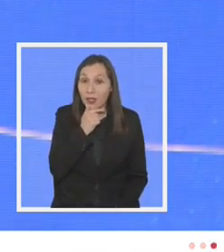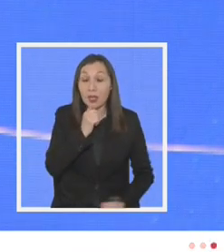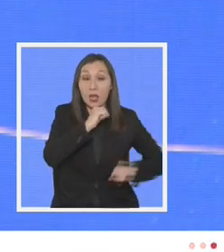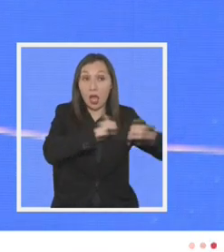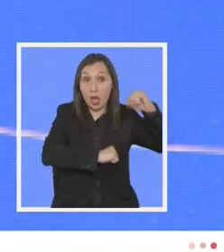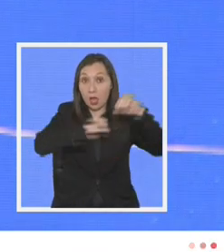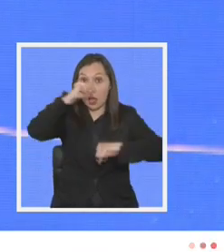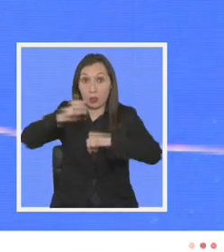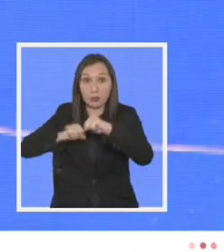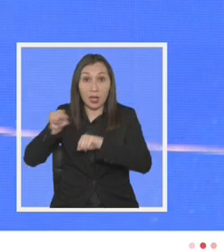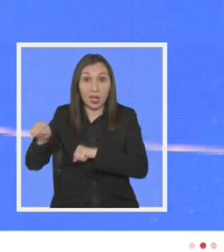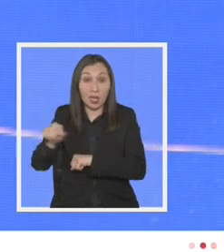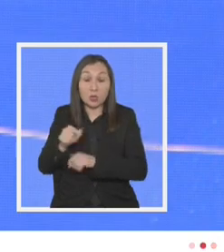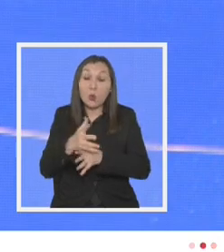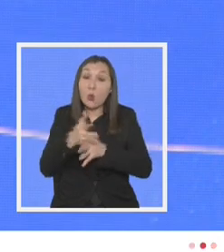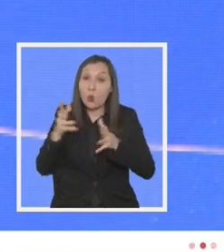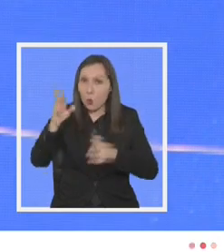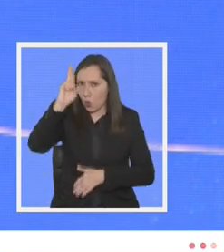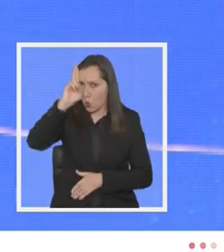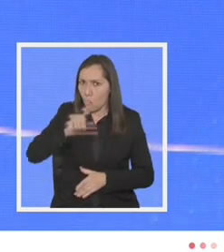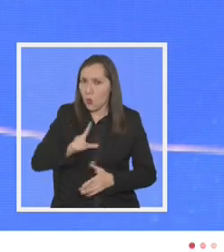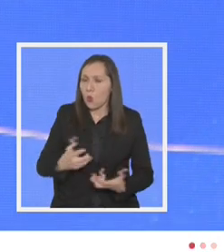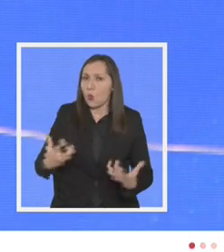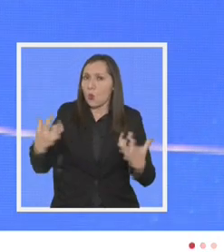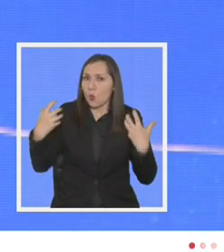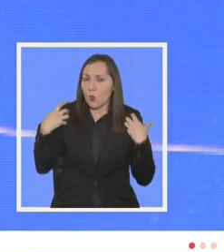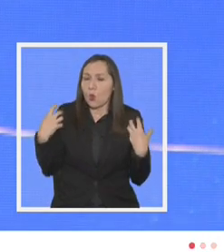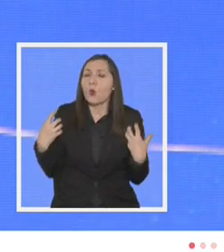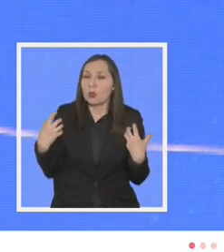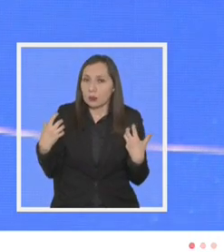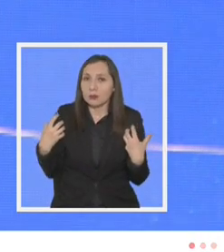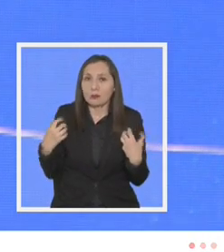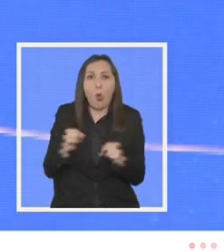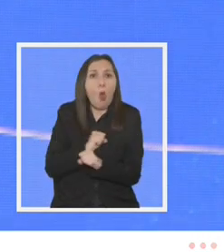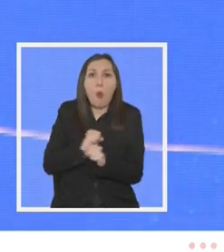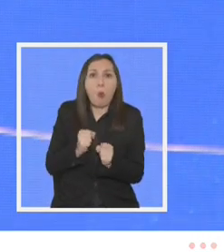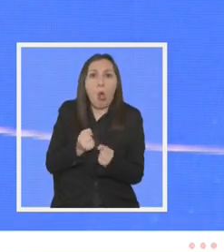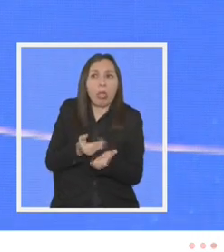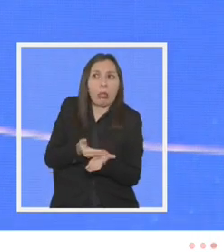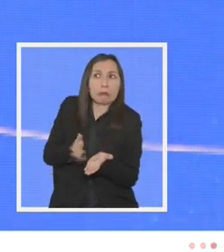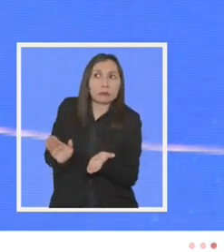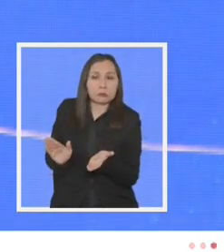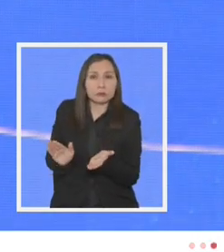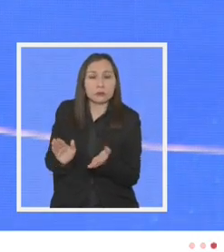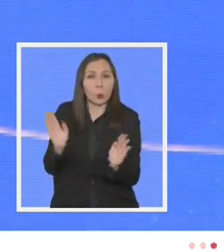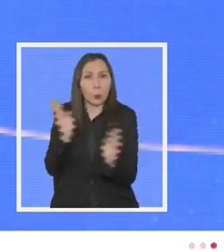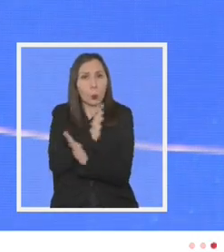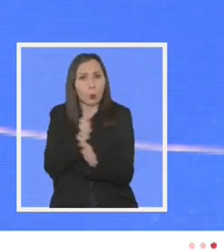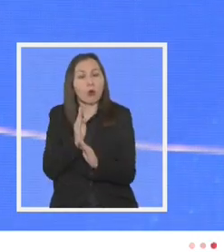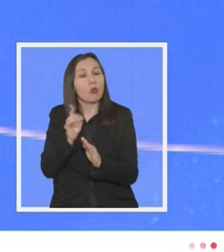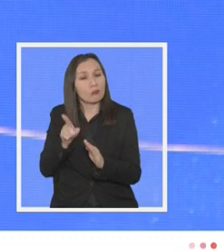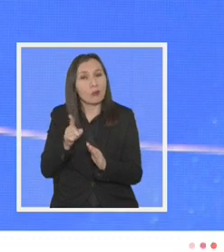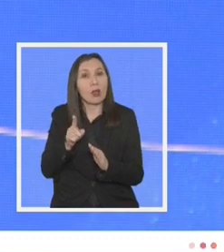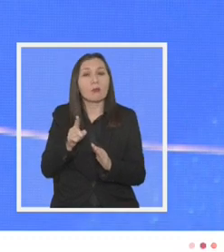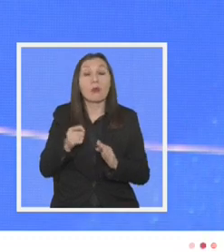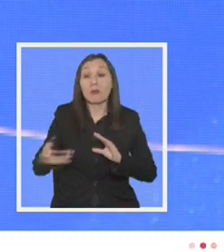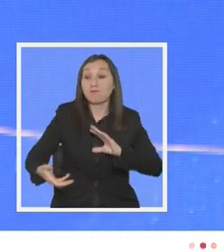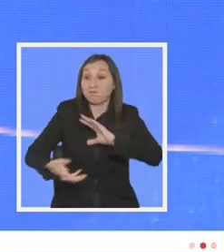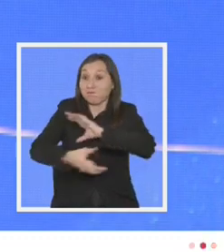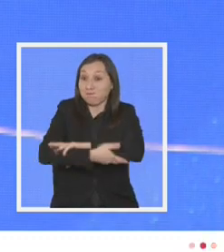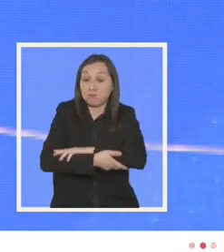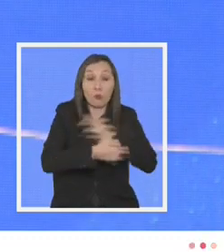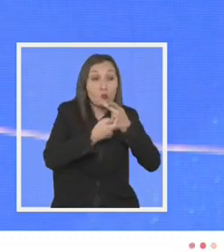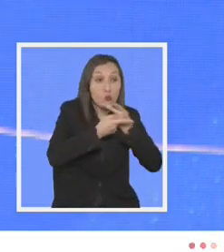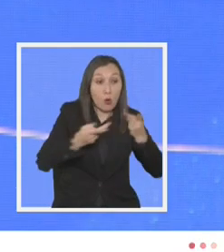empresariado tiene un tremendo rol y una responsabilidad que es ineludible y la colaboración público-privada para ello es fundamental